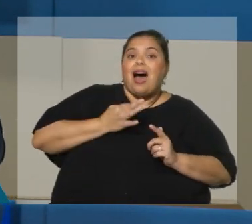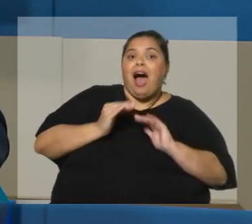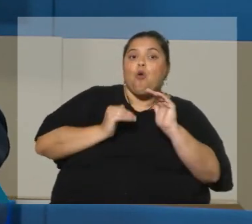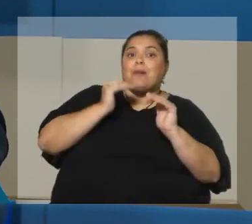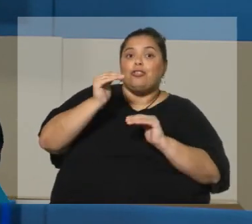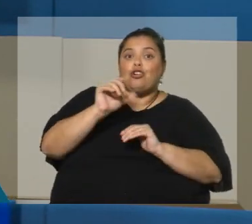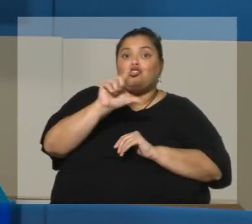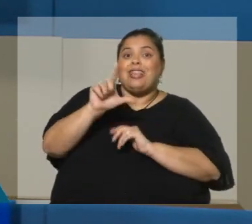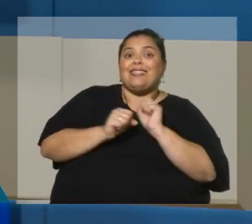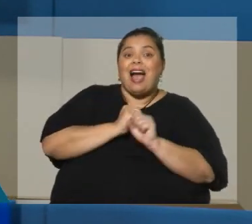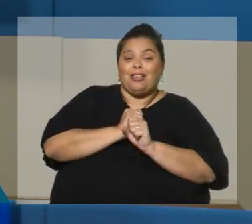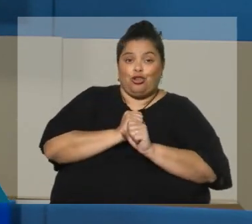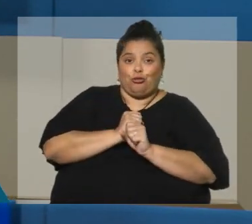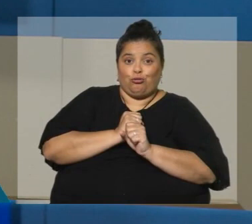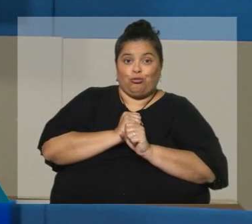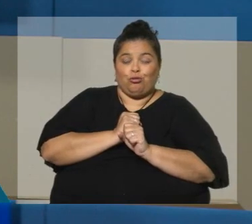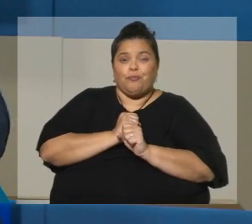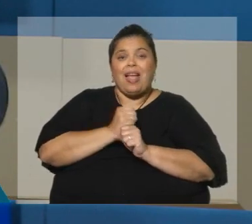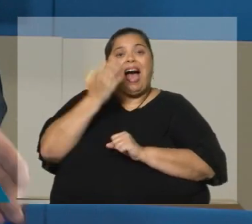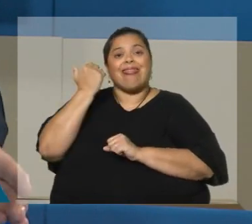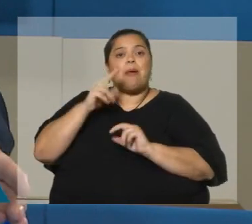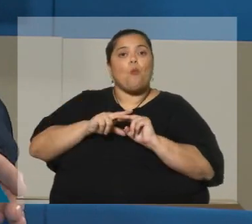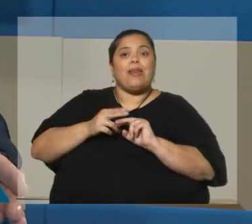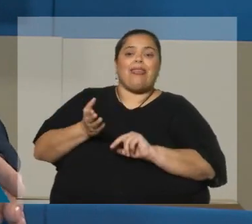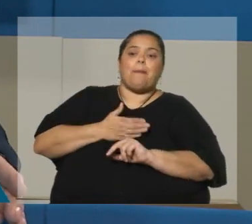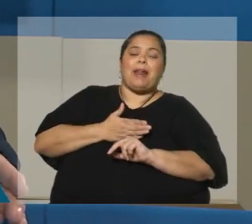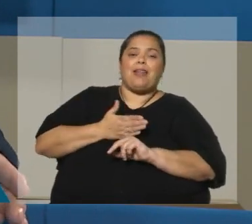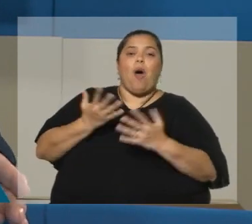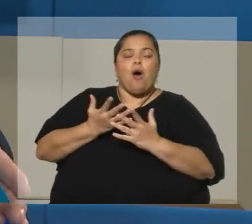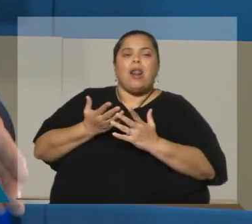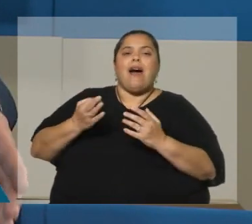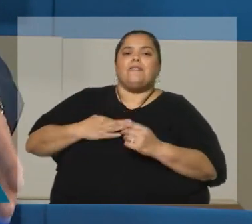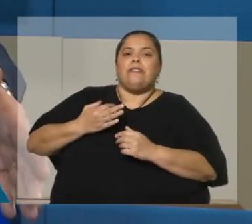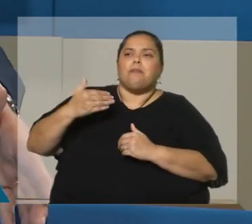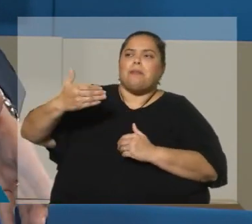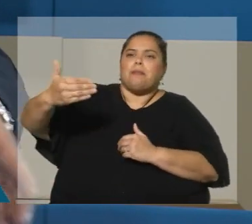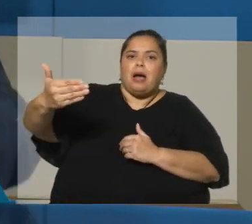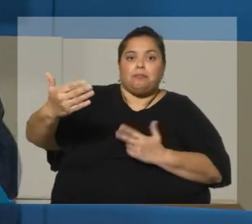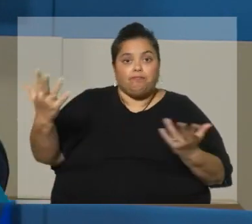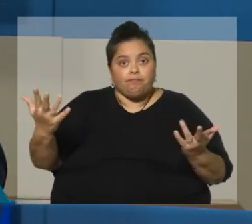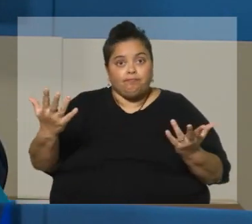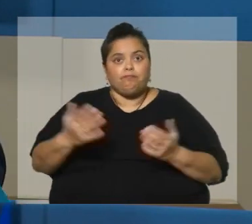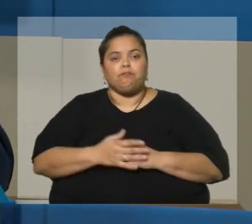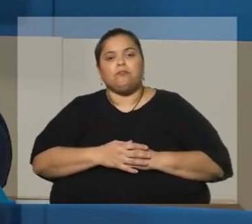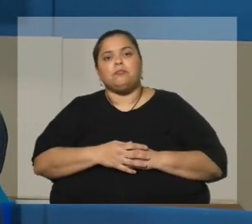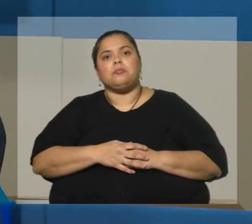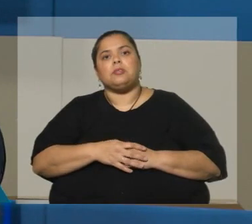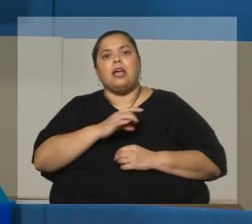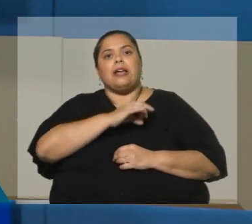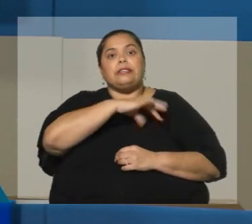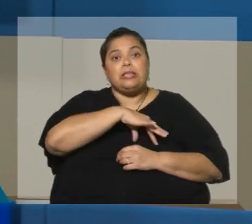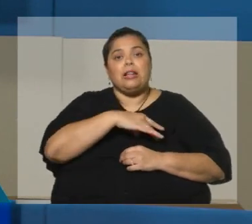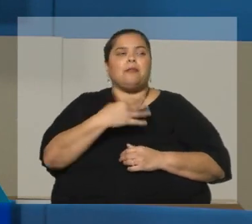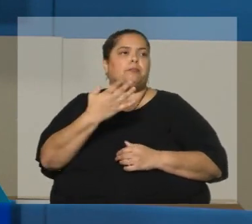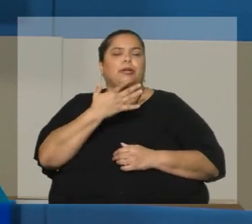Es lógico, no hay ningún país... Es decir, ¿cuál es la edad jubilatoria en Argentina? De un hombre, 65. En Chile, de un hombre,